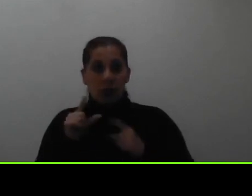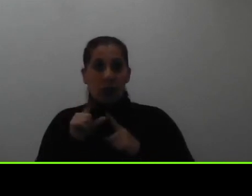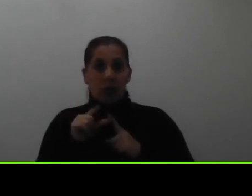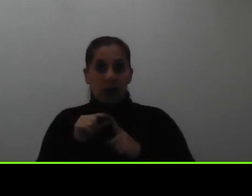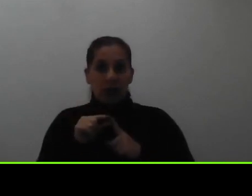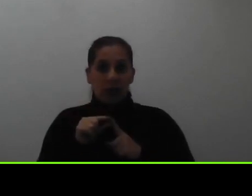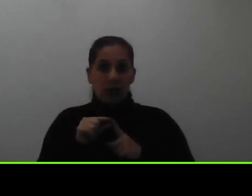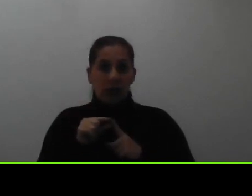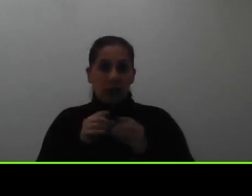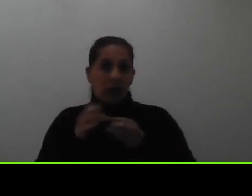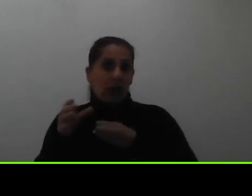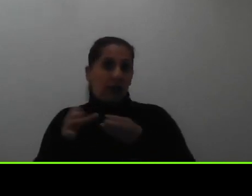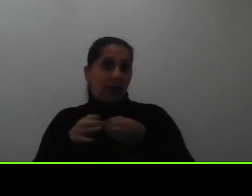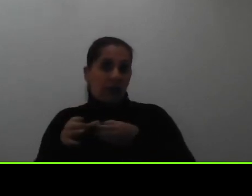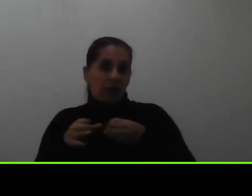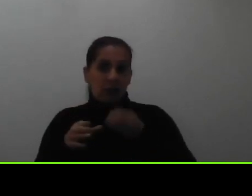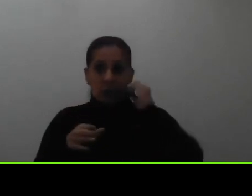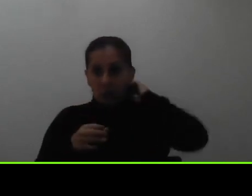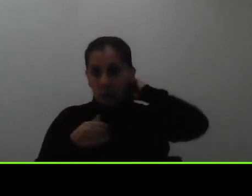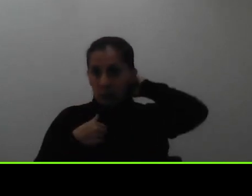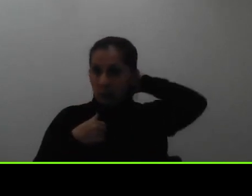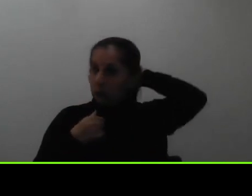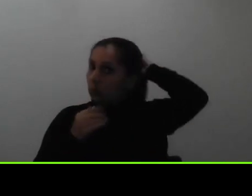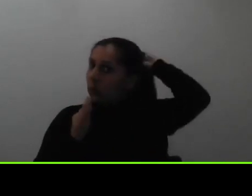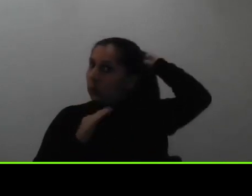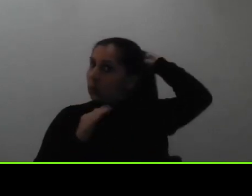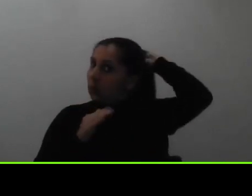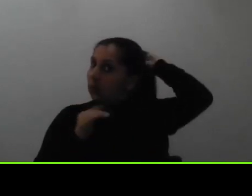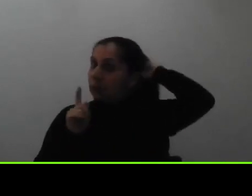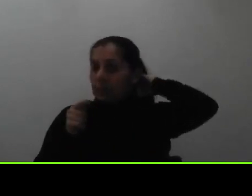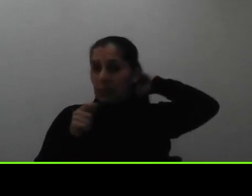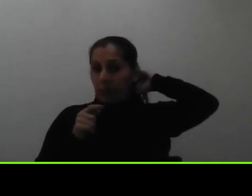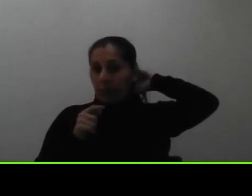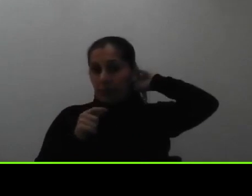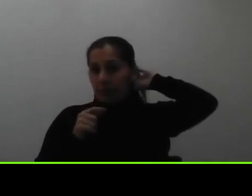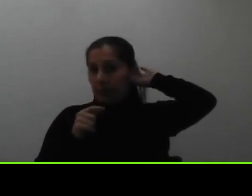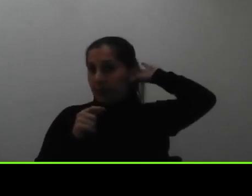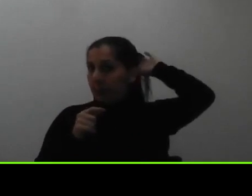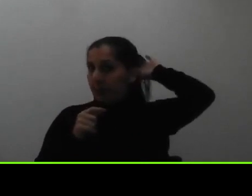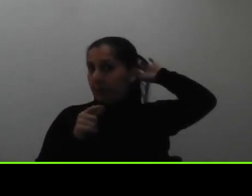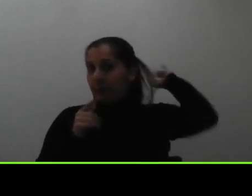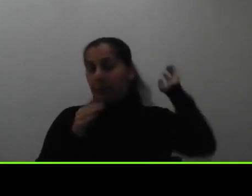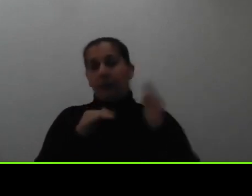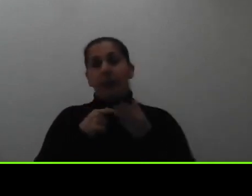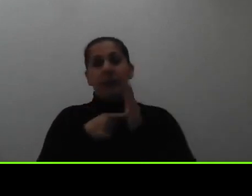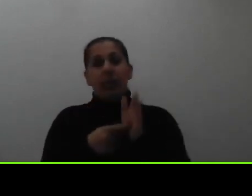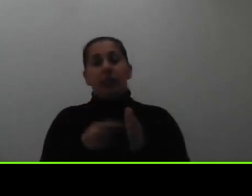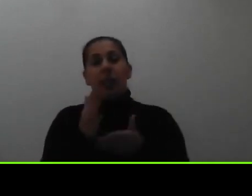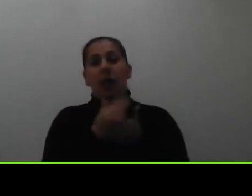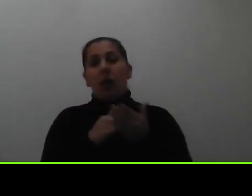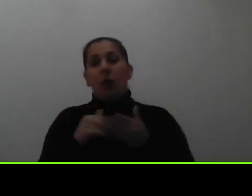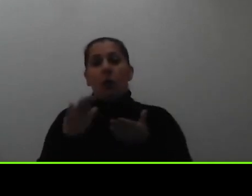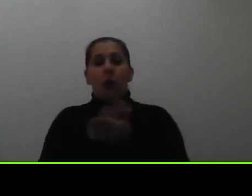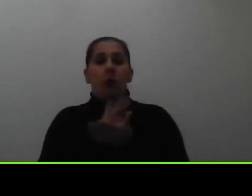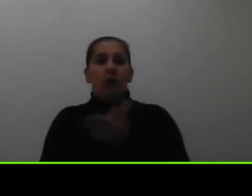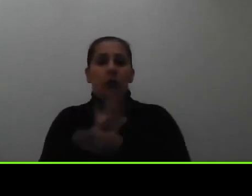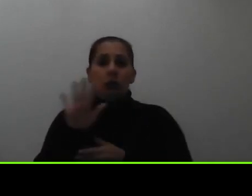una habitación donde residen si deben presentar alguna documentación de su grupo familiar